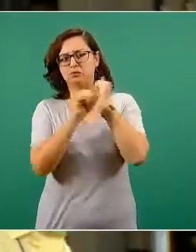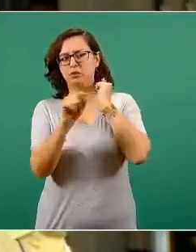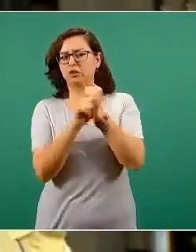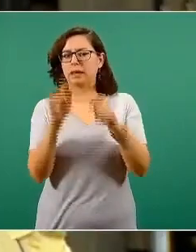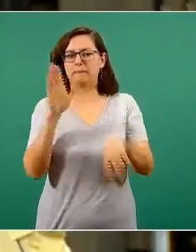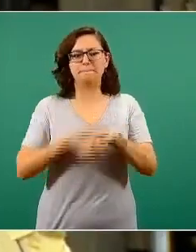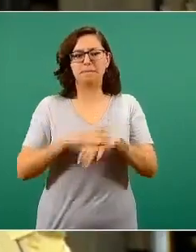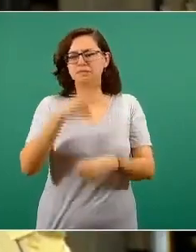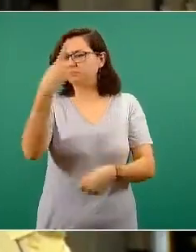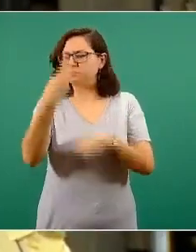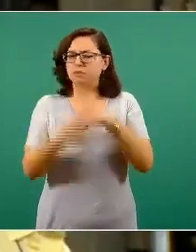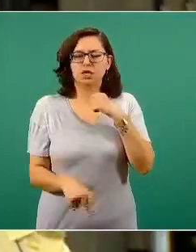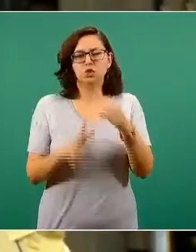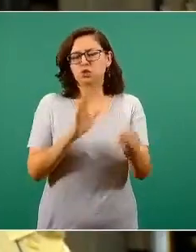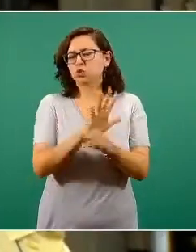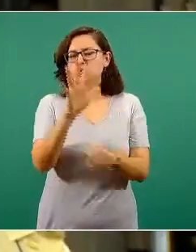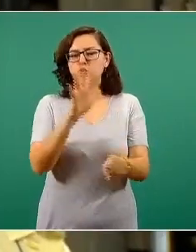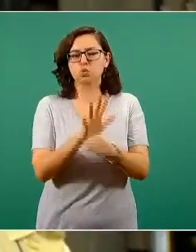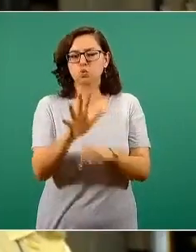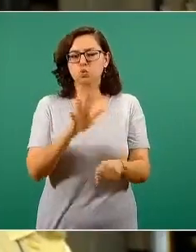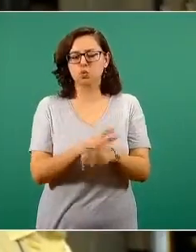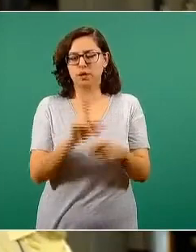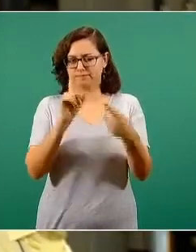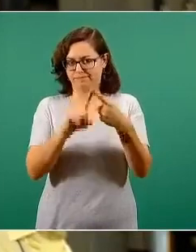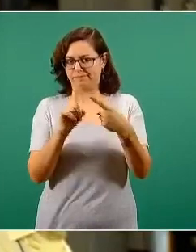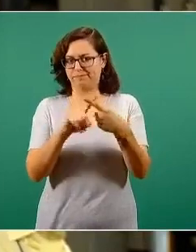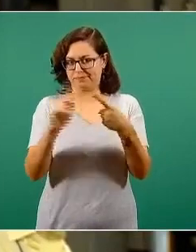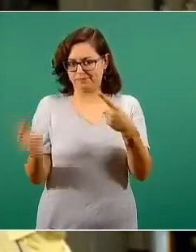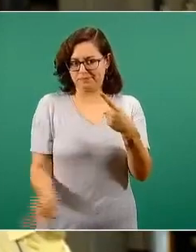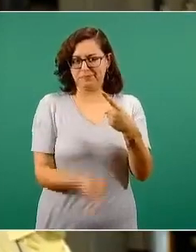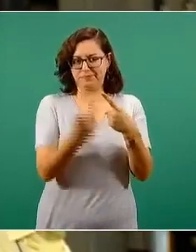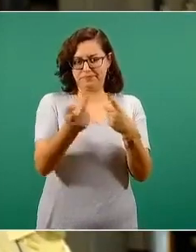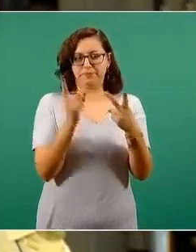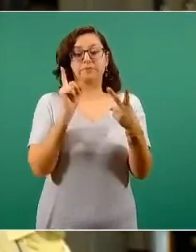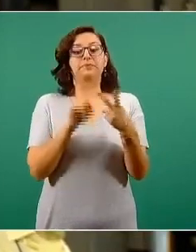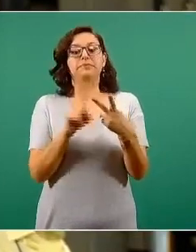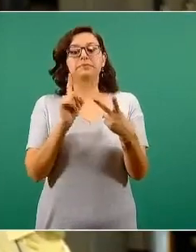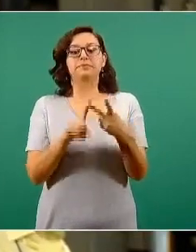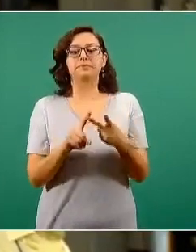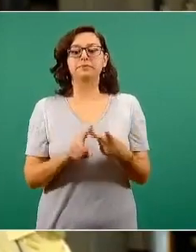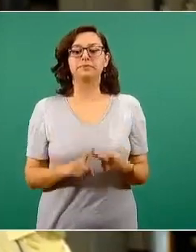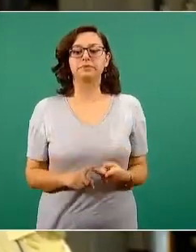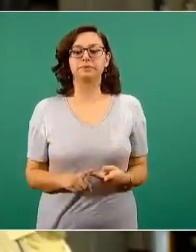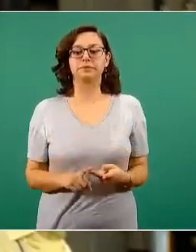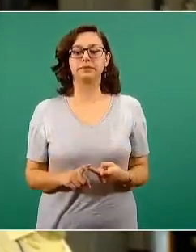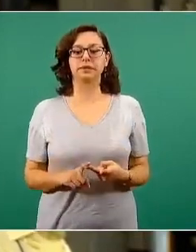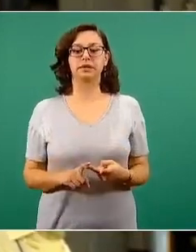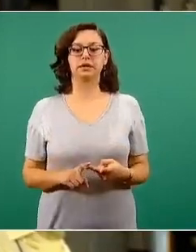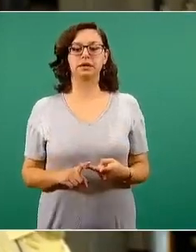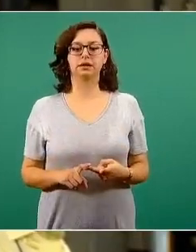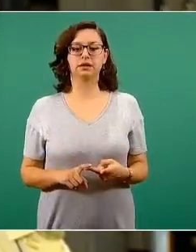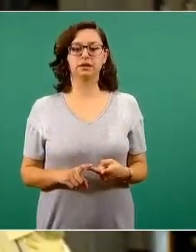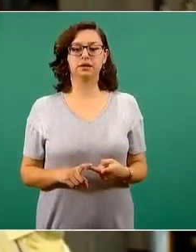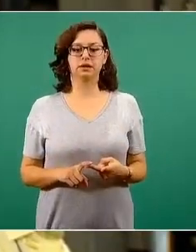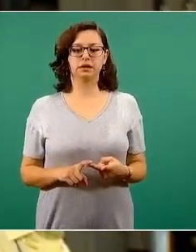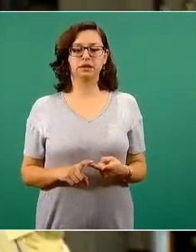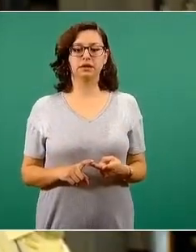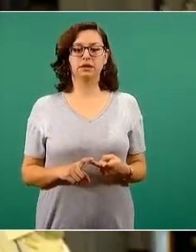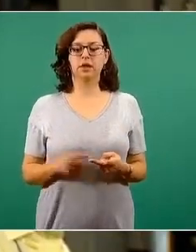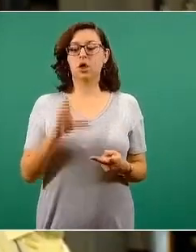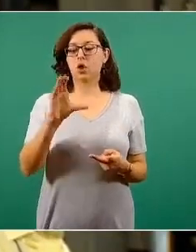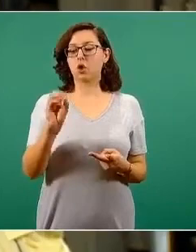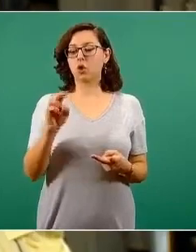pudieran comentarnos. Esa es una pregunta. Y otra, relacionada a la unión que tuvo el